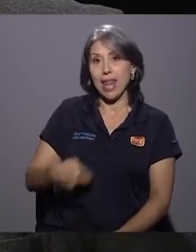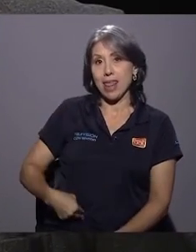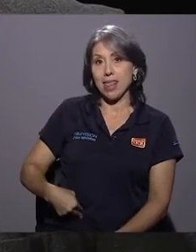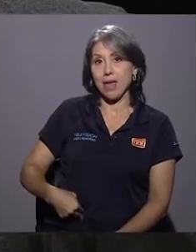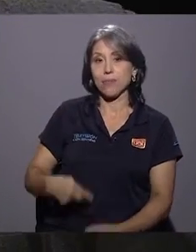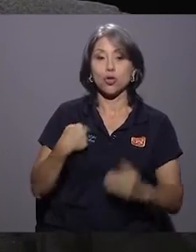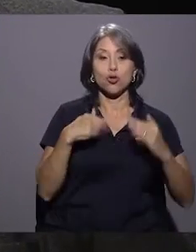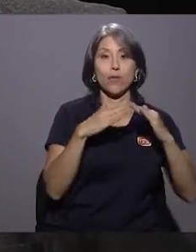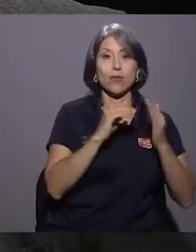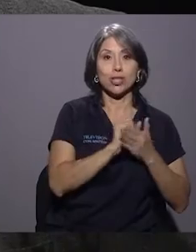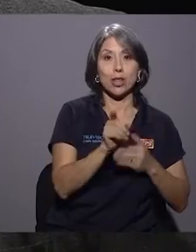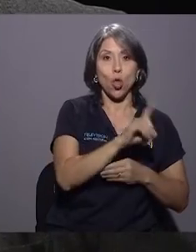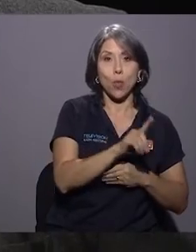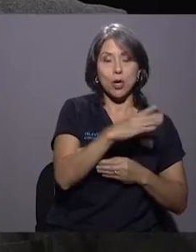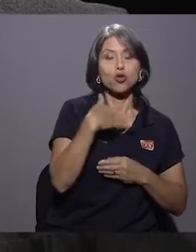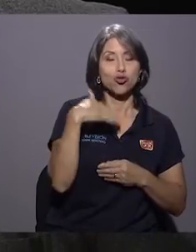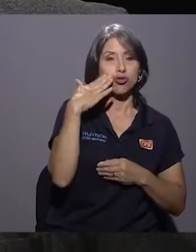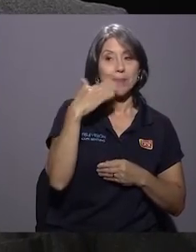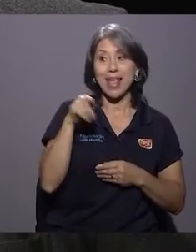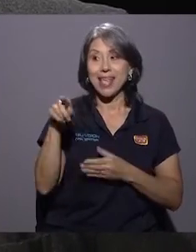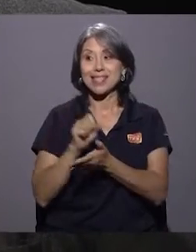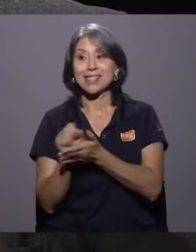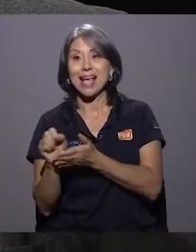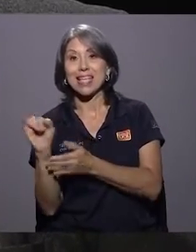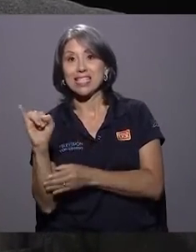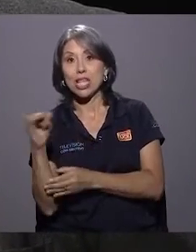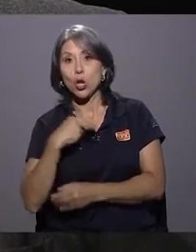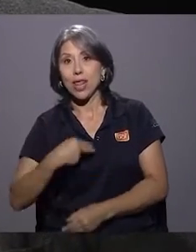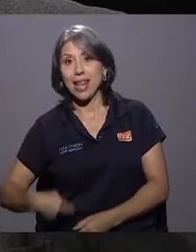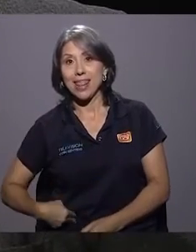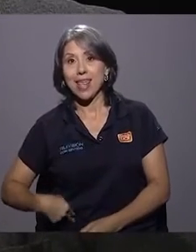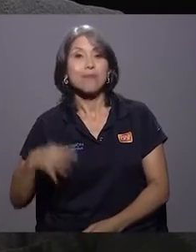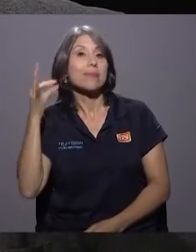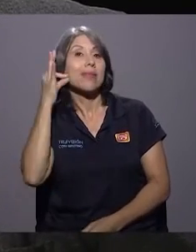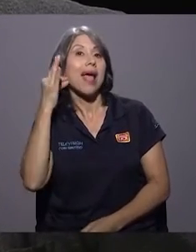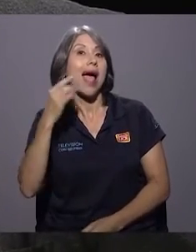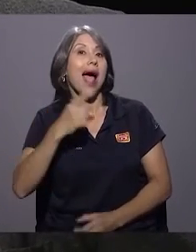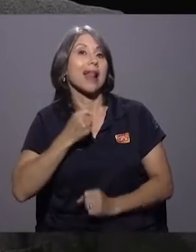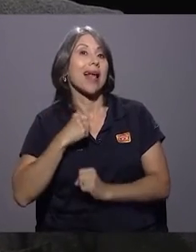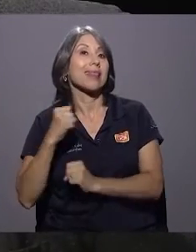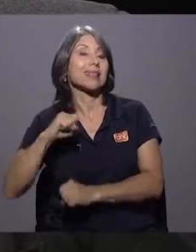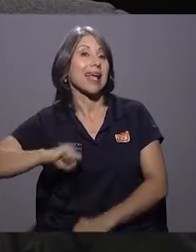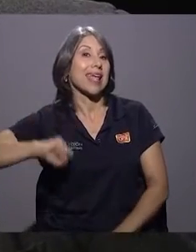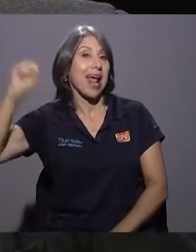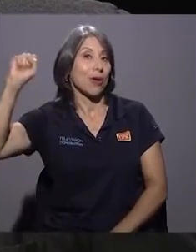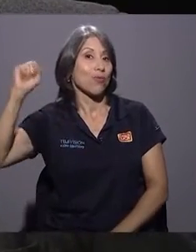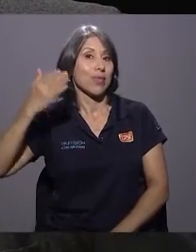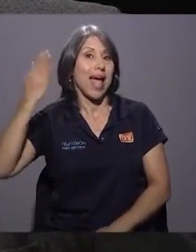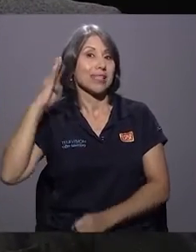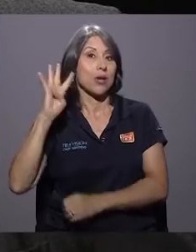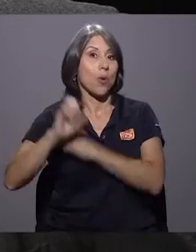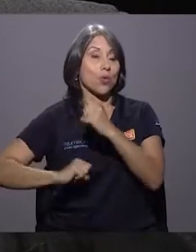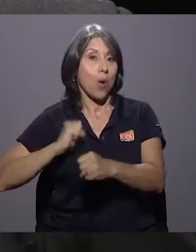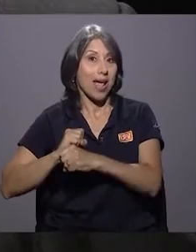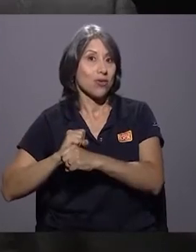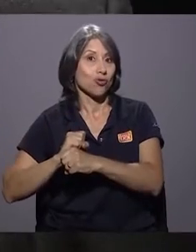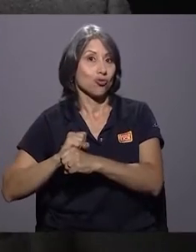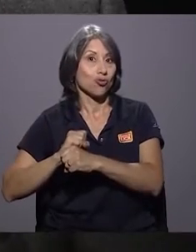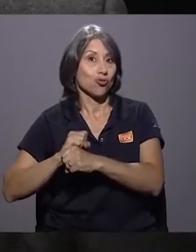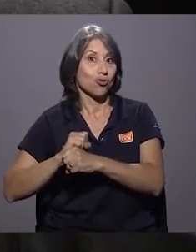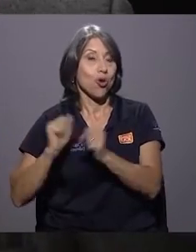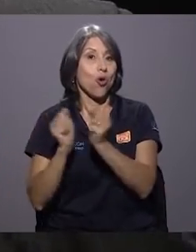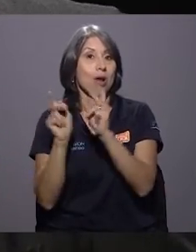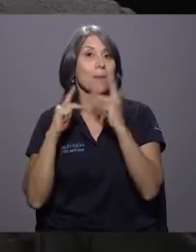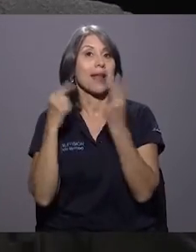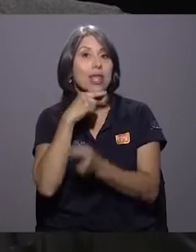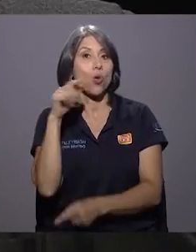bien el caso. La alcaldesa que ganó hace cuatro años con el Partido Unidad es médico, es una doctora, y ha hecho